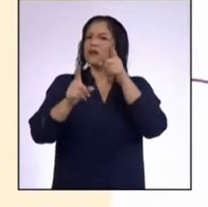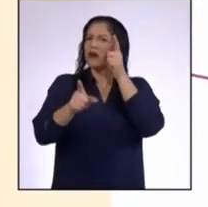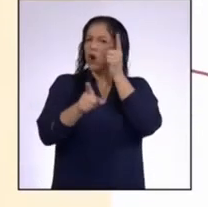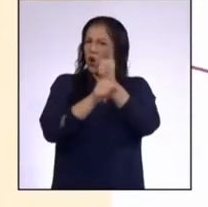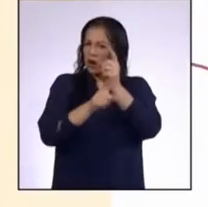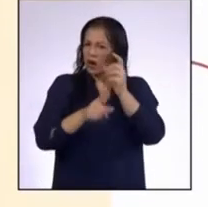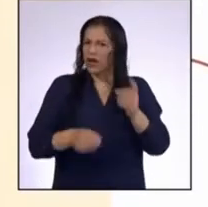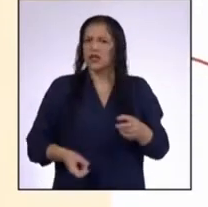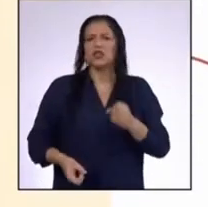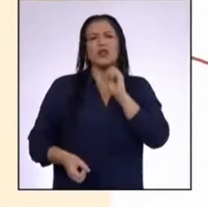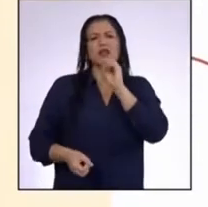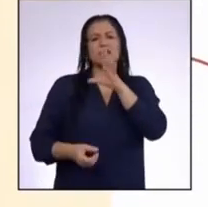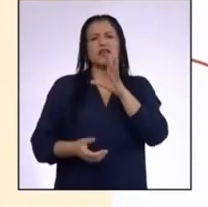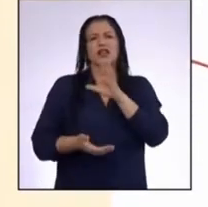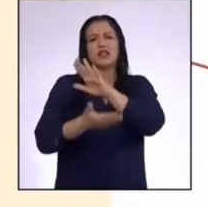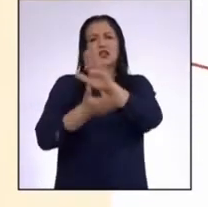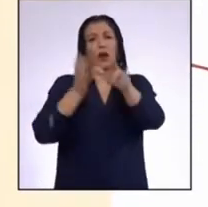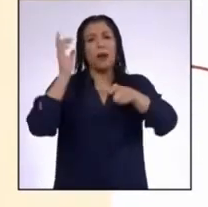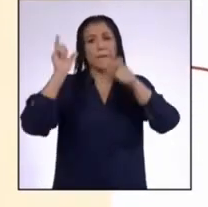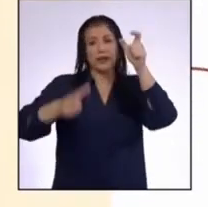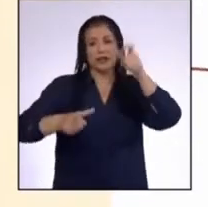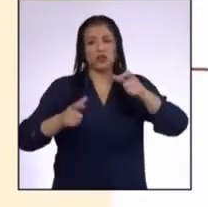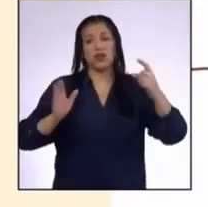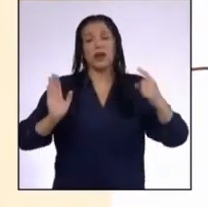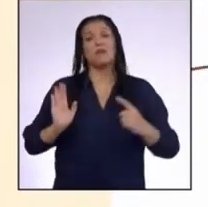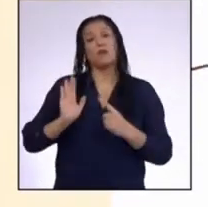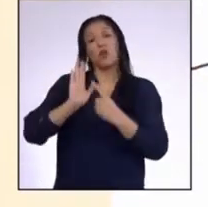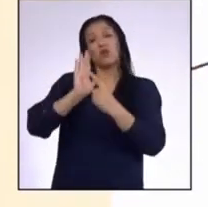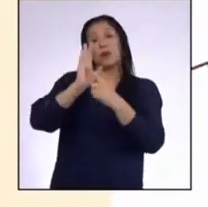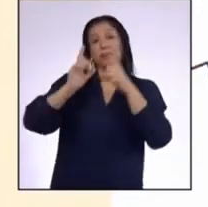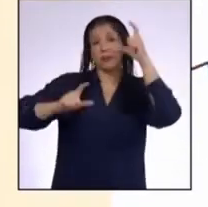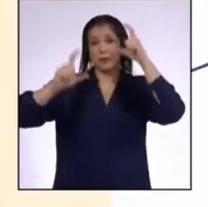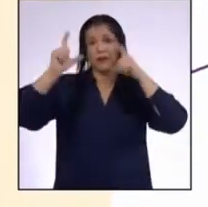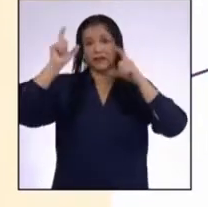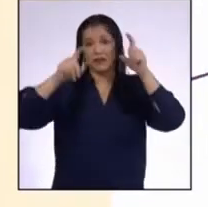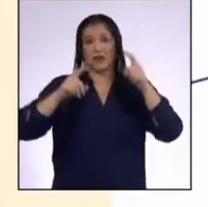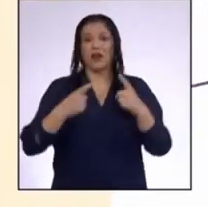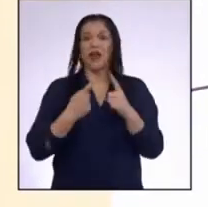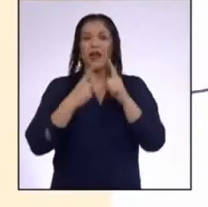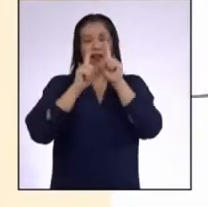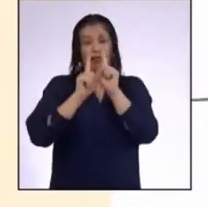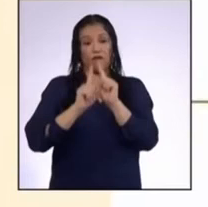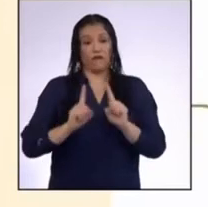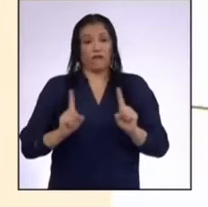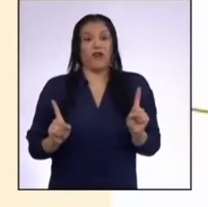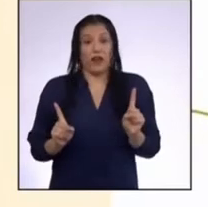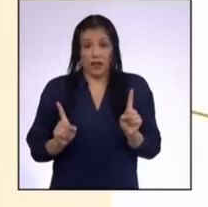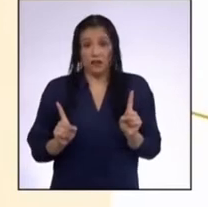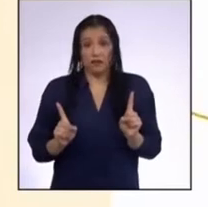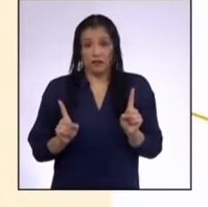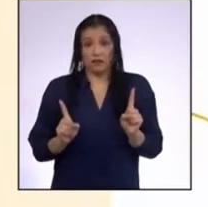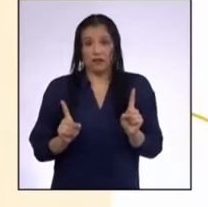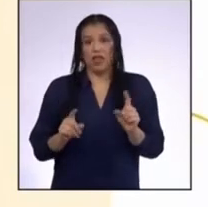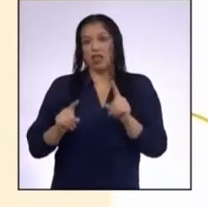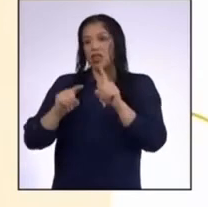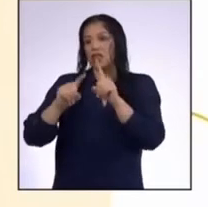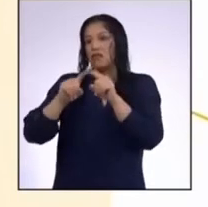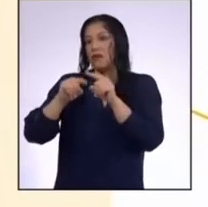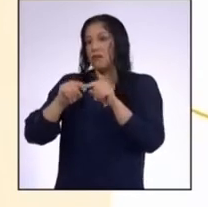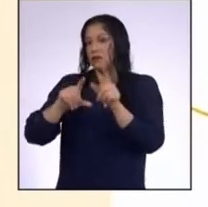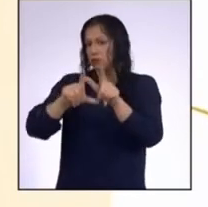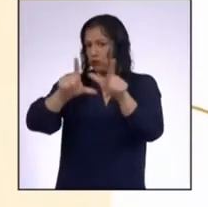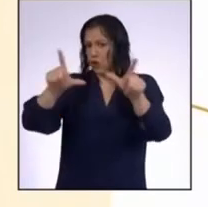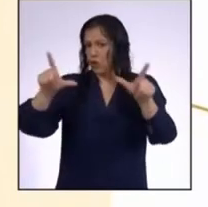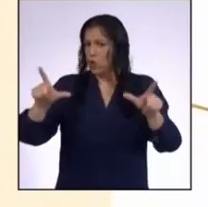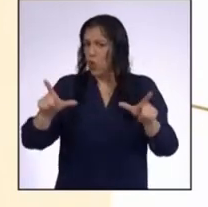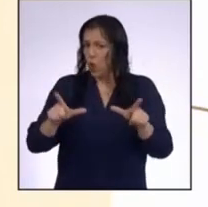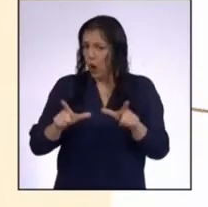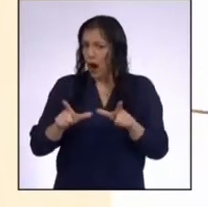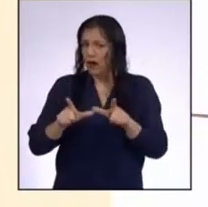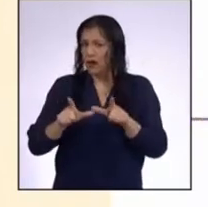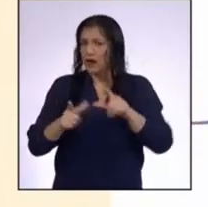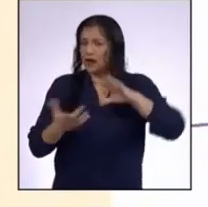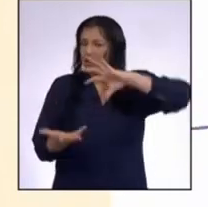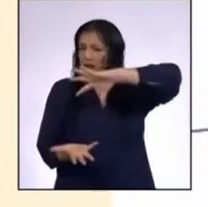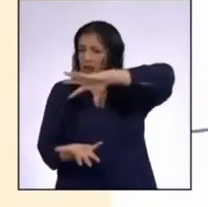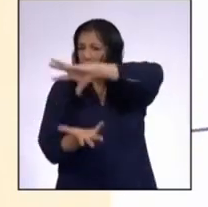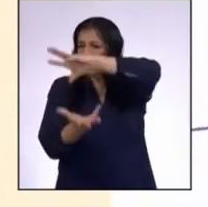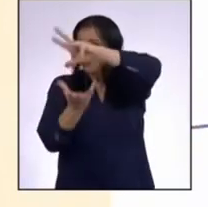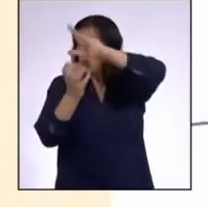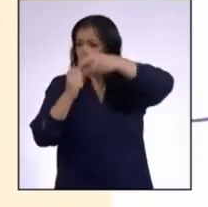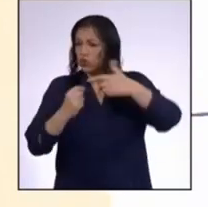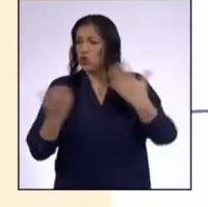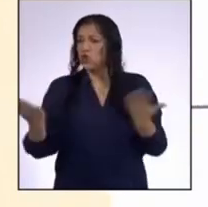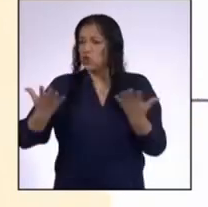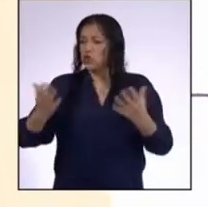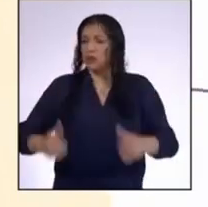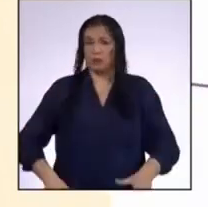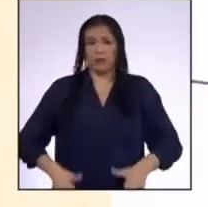decir que las personas expresamos las emociones de manera distinta Dependiendo del lugar del mundo en el que